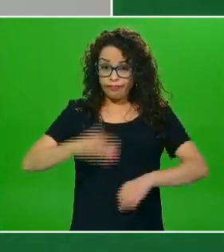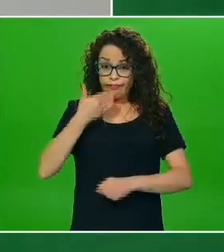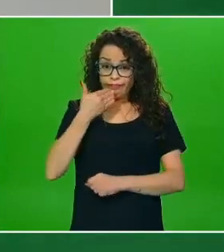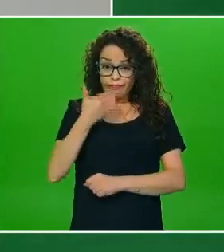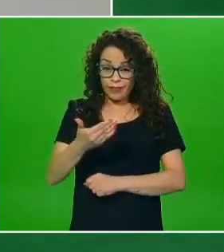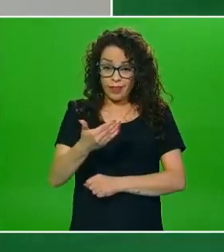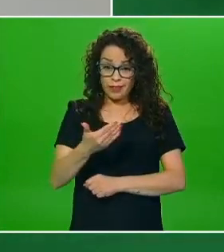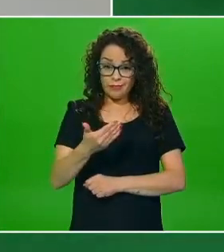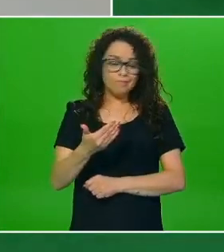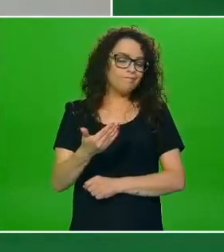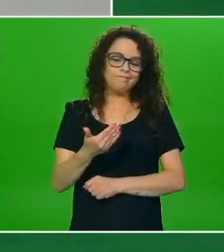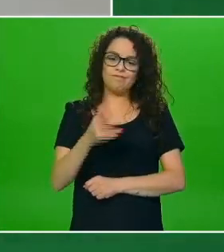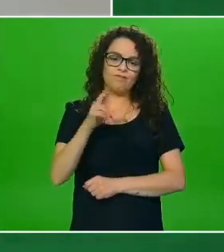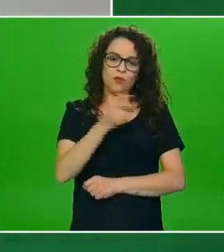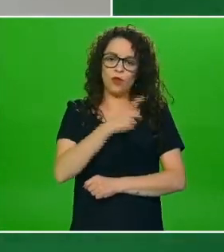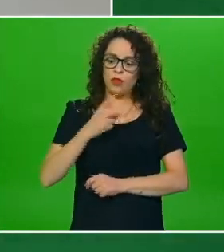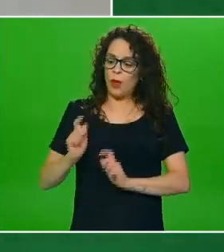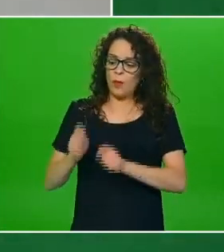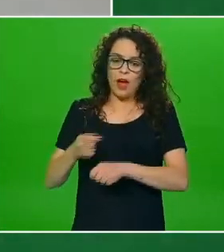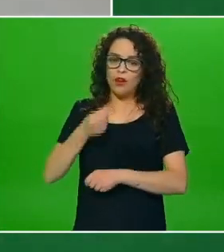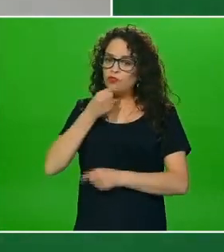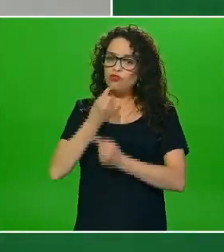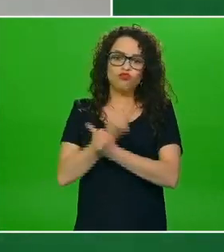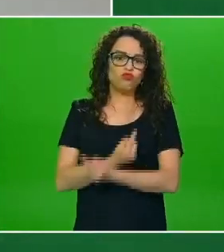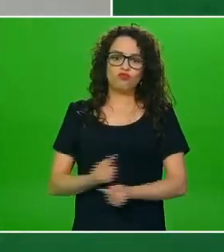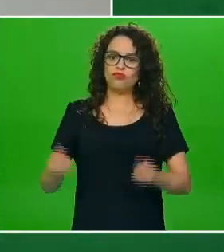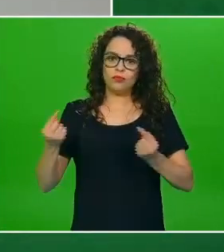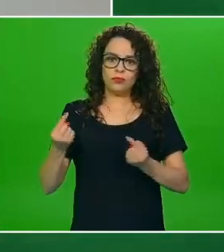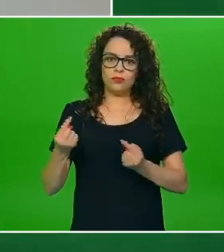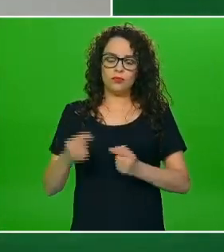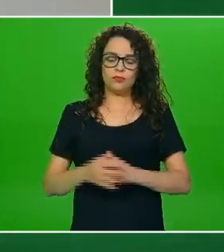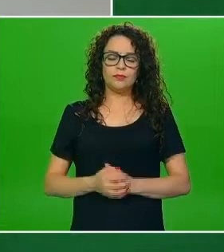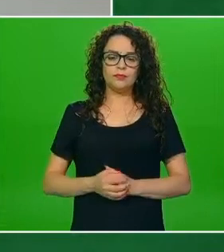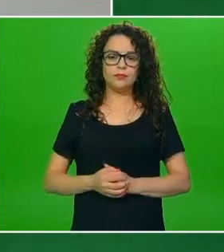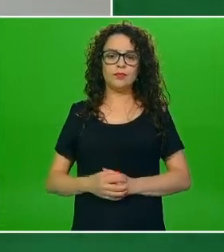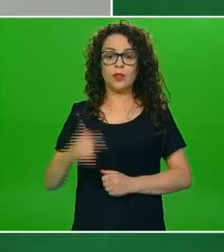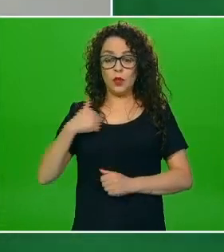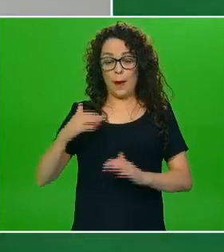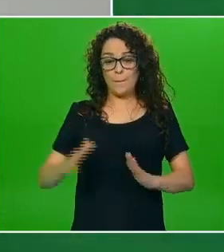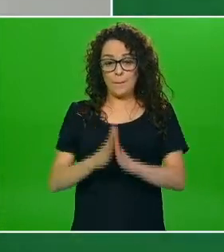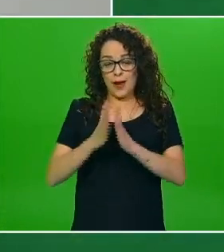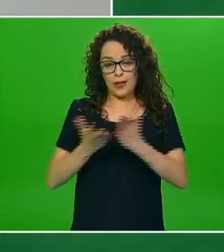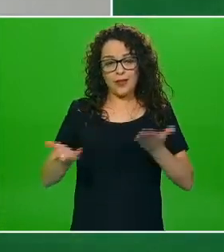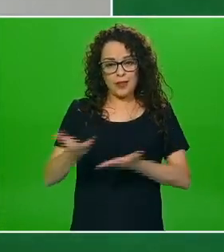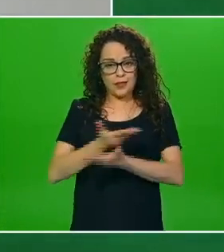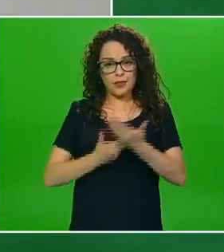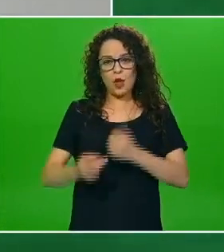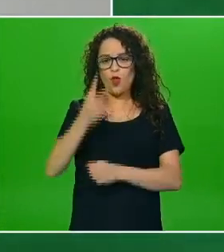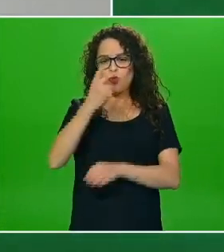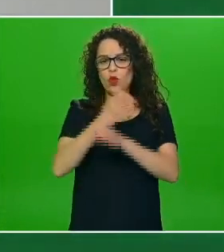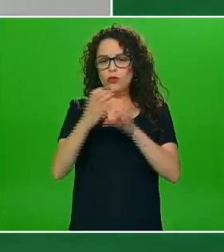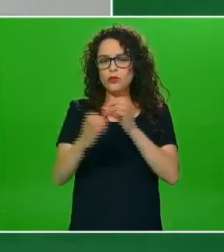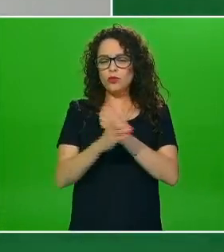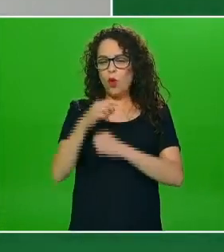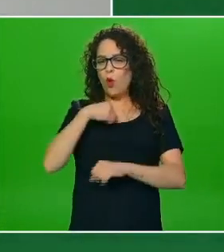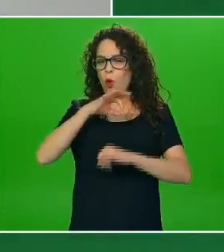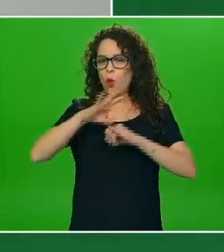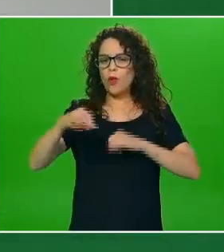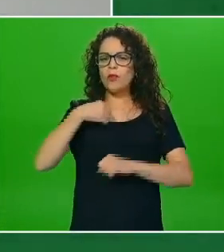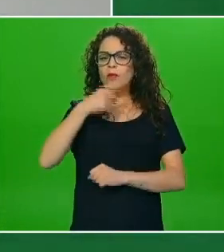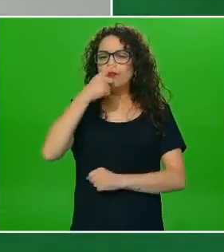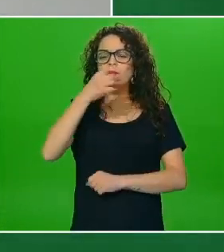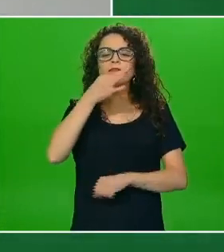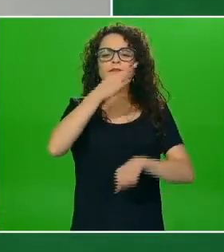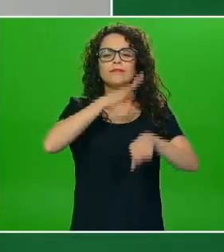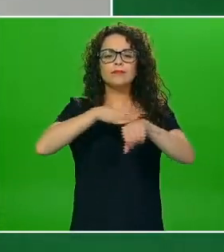nuestros niños entonces ya solo quiero cerrar mi intervención con dos mensajes finales todas y